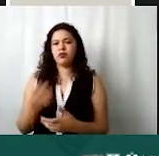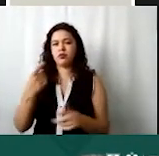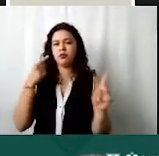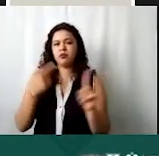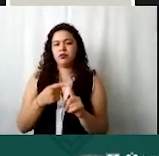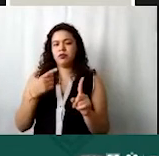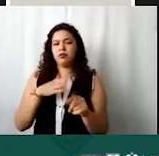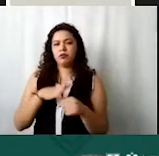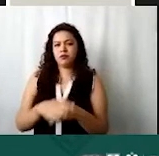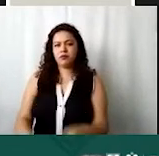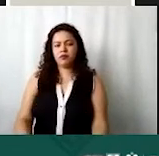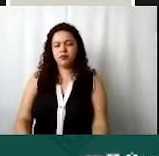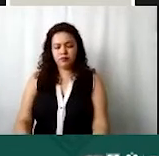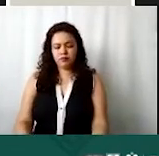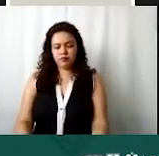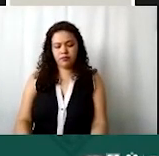tratará?